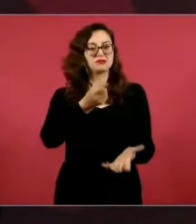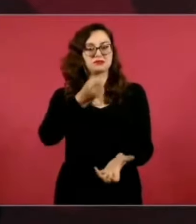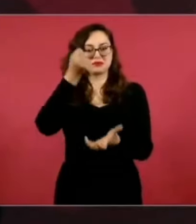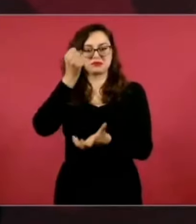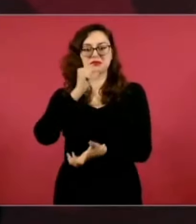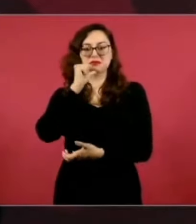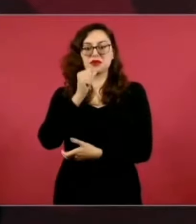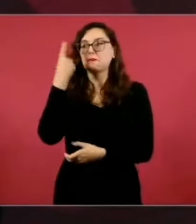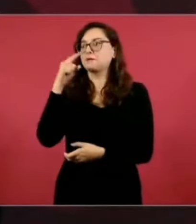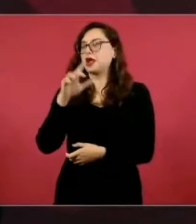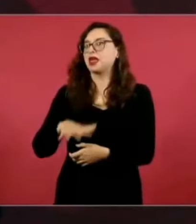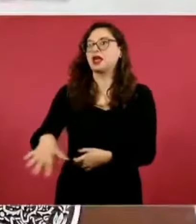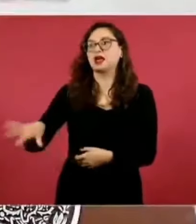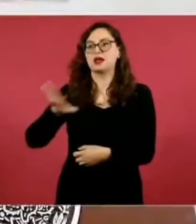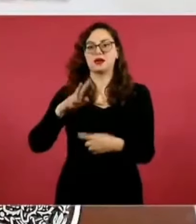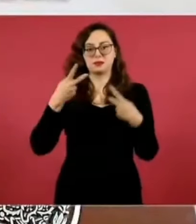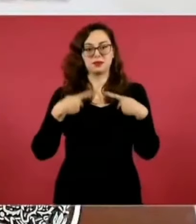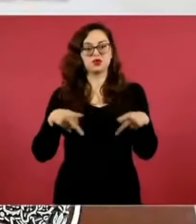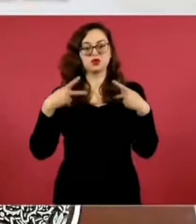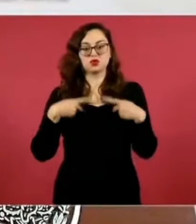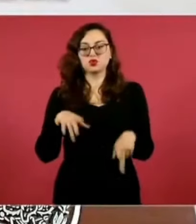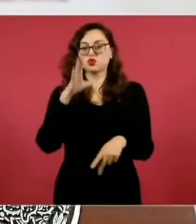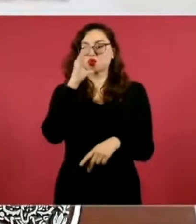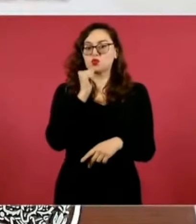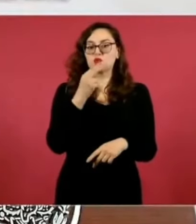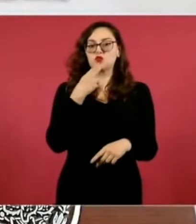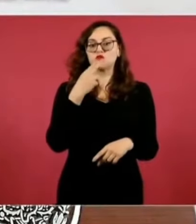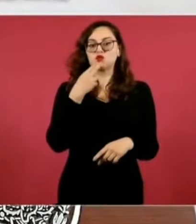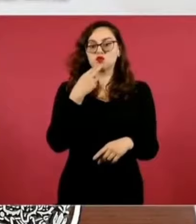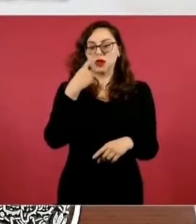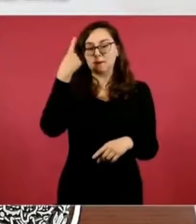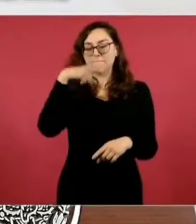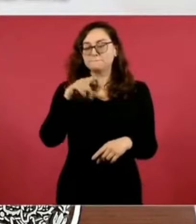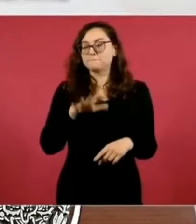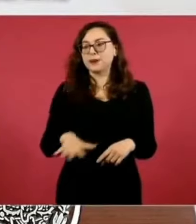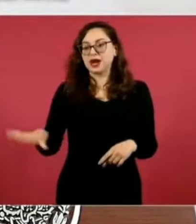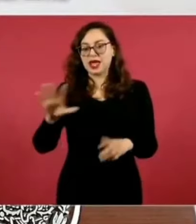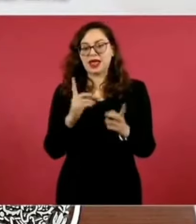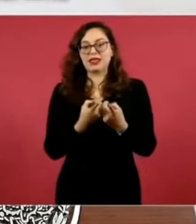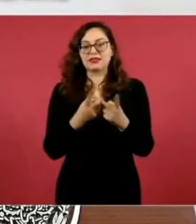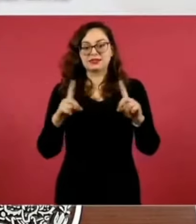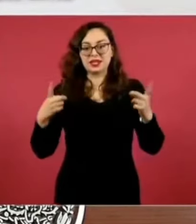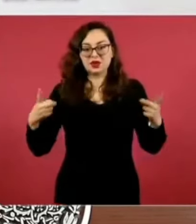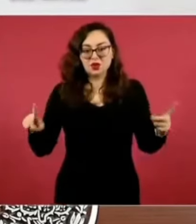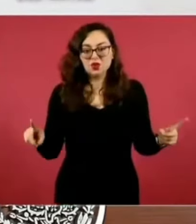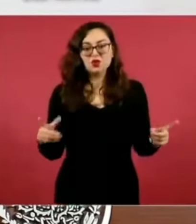y que no pueden utilizarse para el desarrollo del país